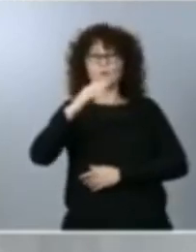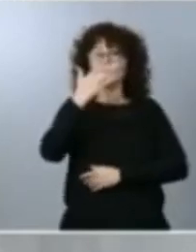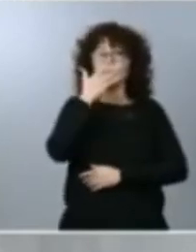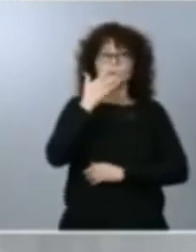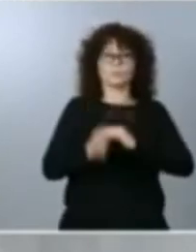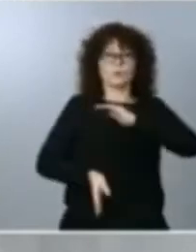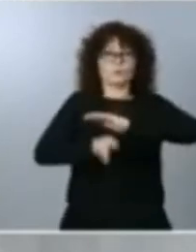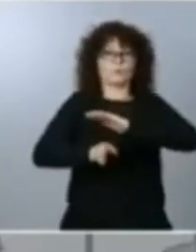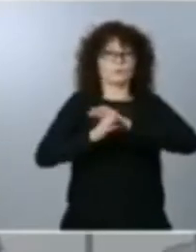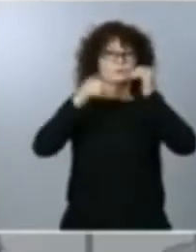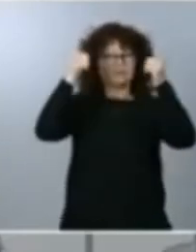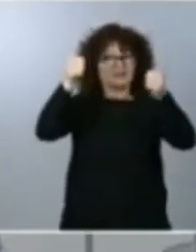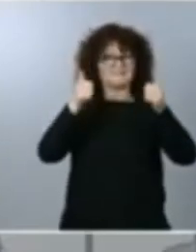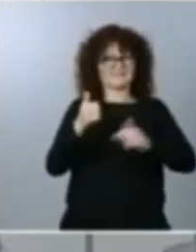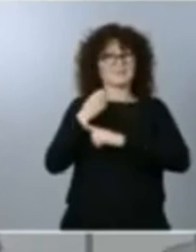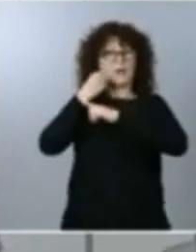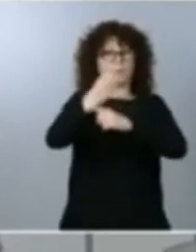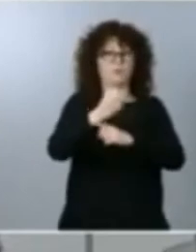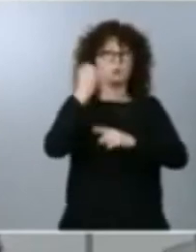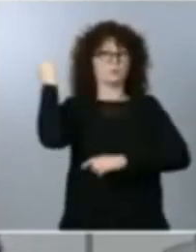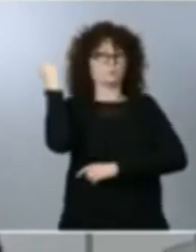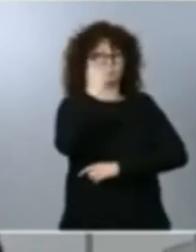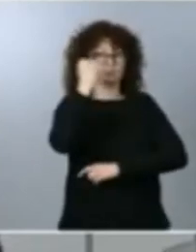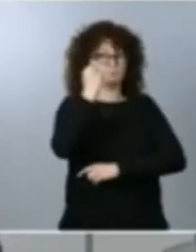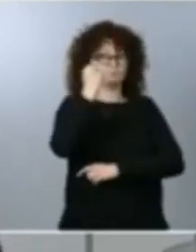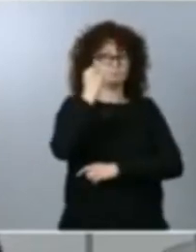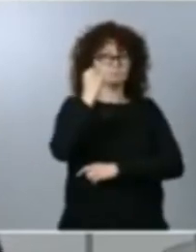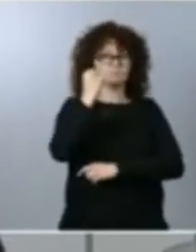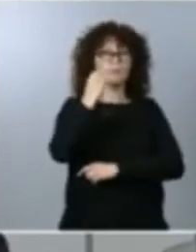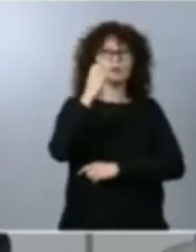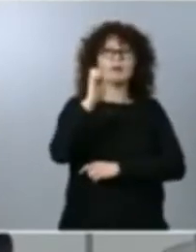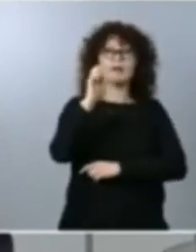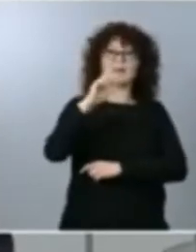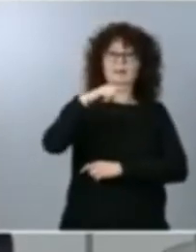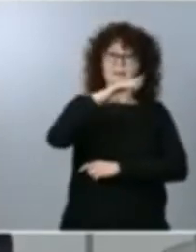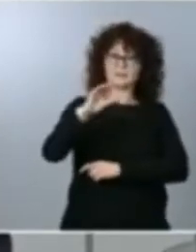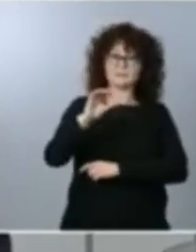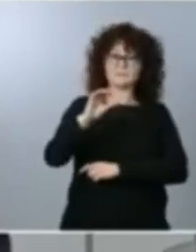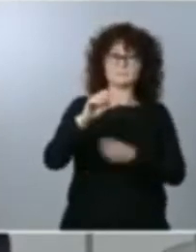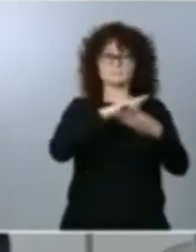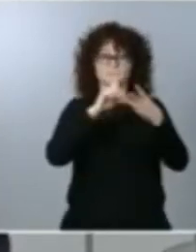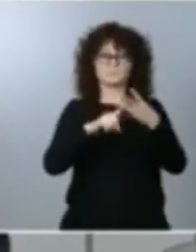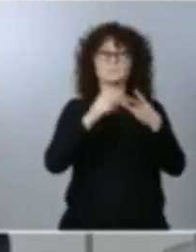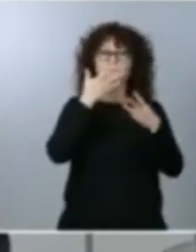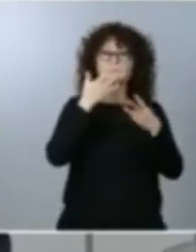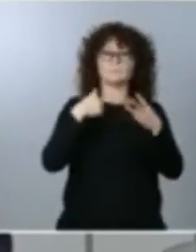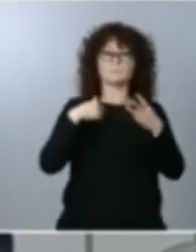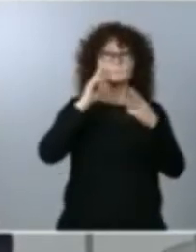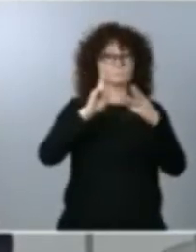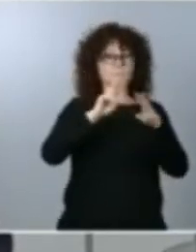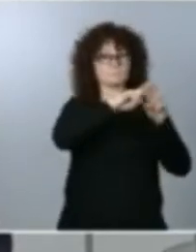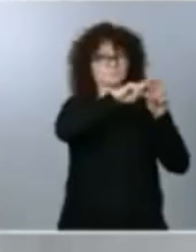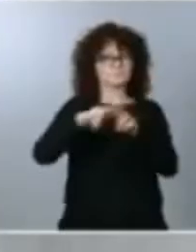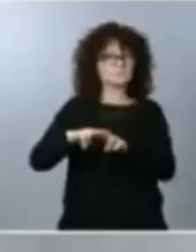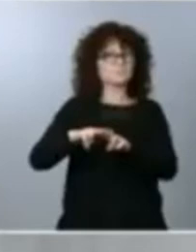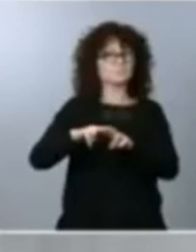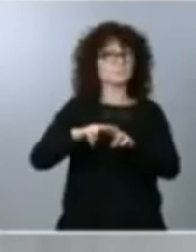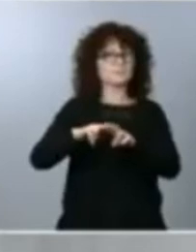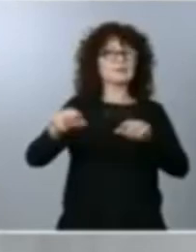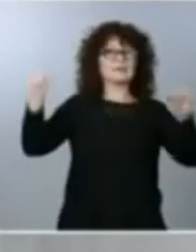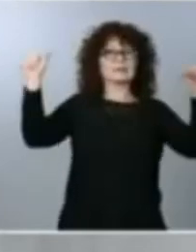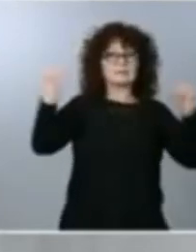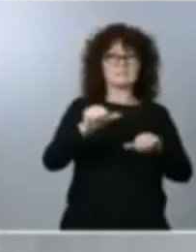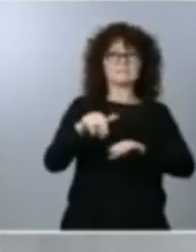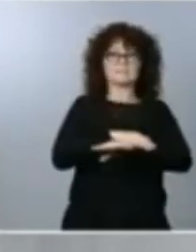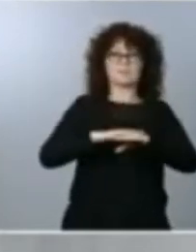asesino de Ernest Lluc y la tercera si descarta una crisis de gobierno y una revisión de la coalición tras aprobar los presupuestos y qué le parecen